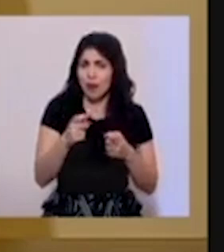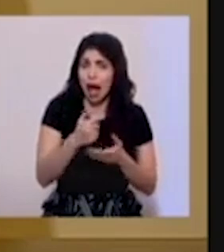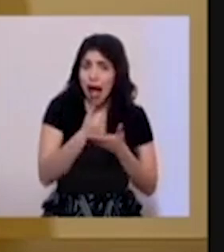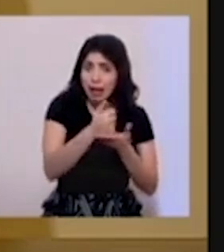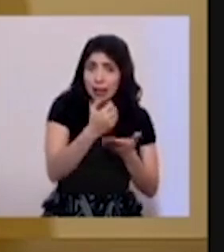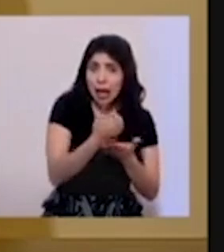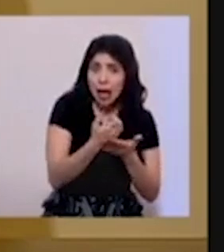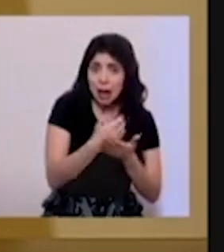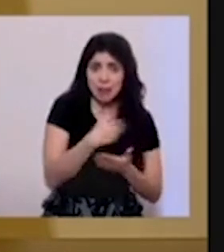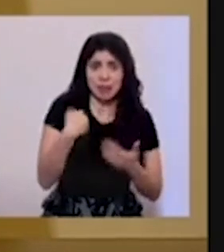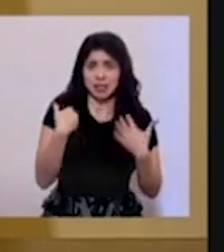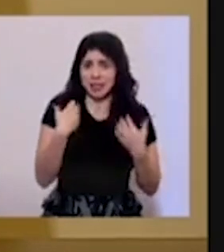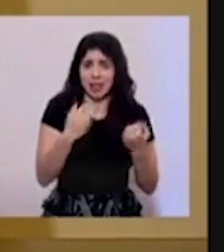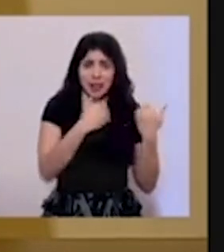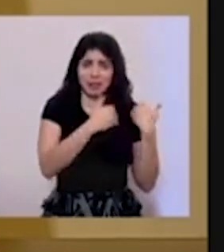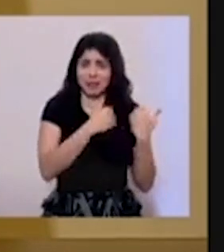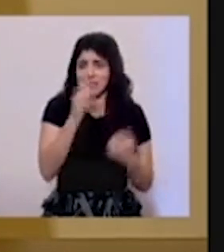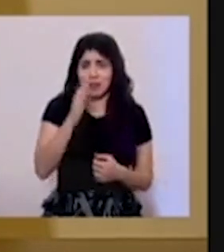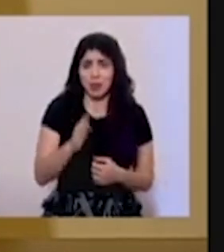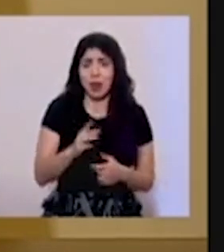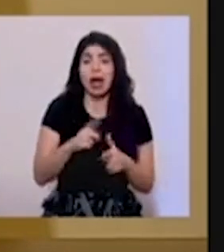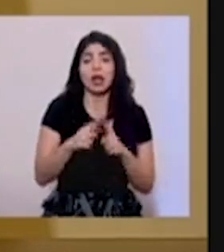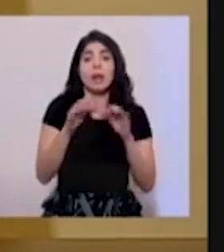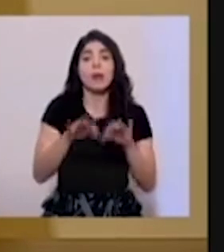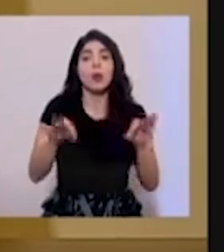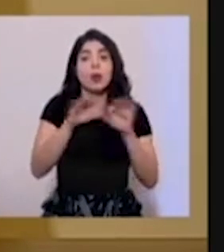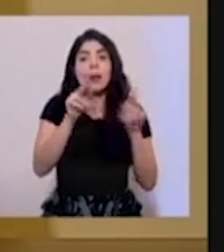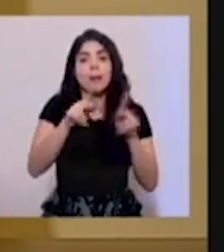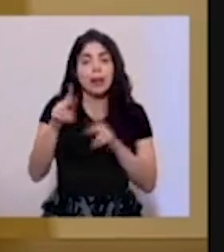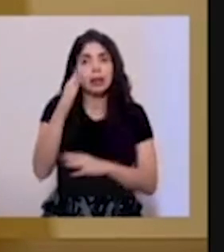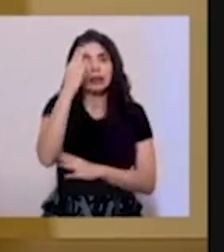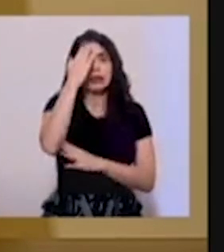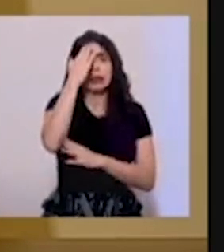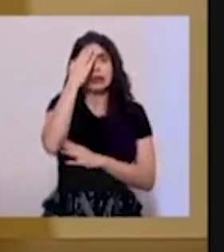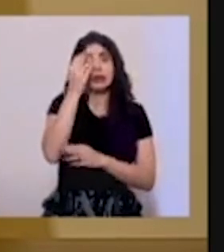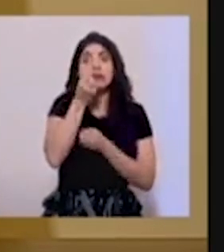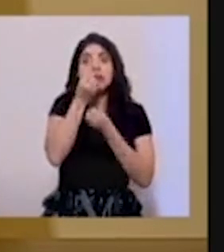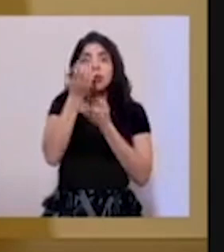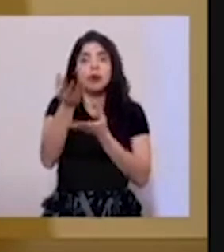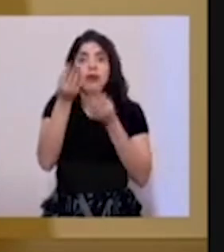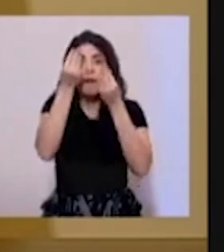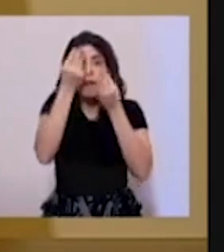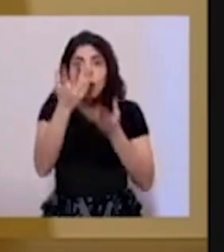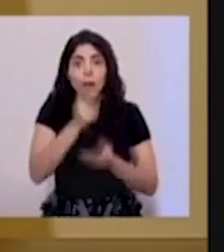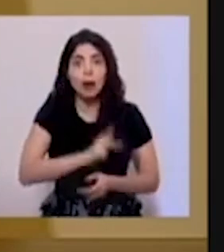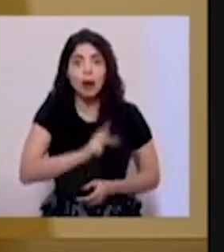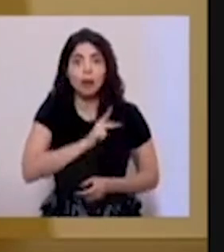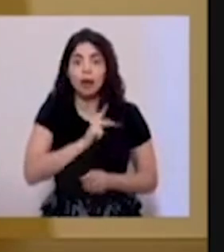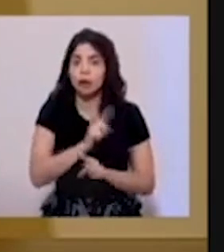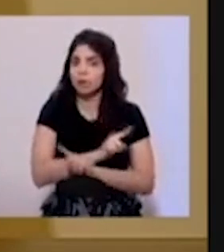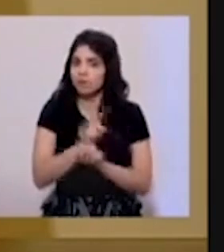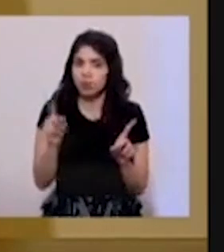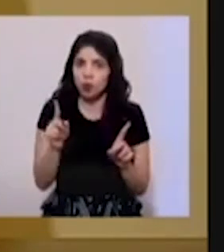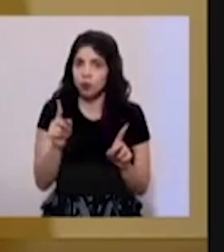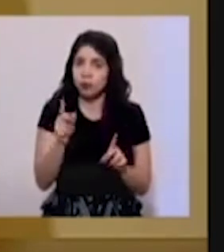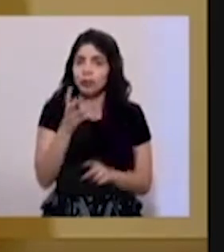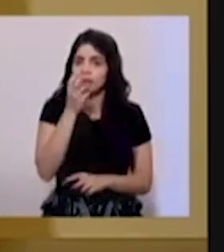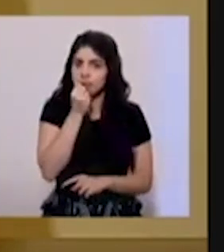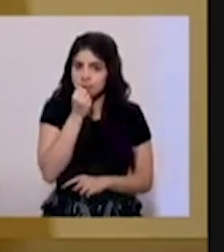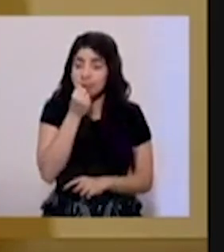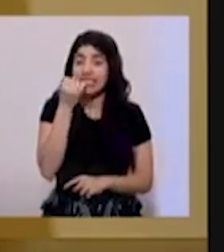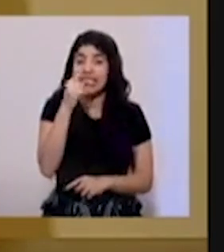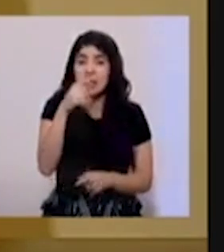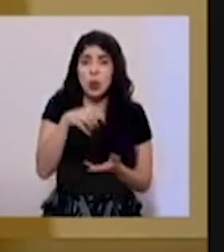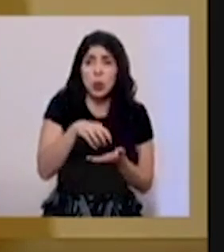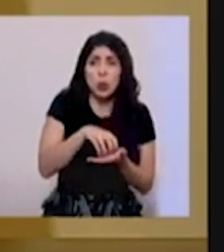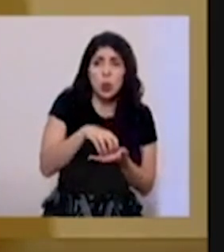en estos casos. Entonces, es muy importante que la ciudadanía esté alerta y no brinde información. Si tiene dudas, hay